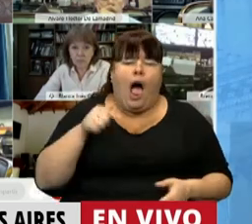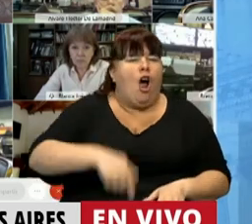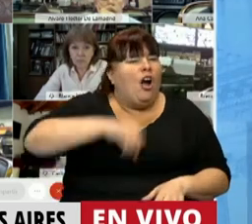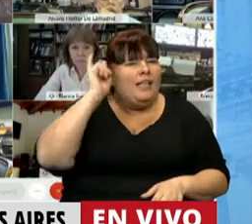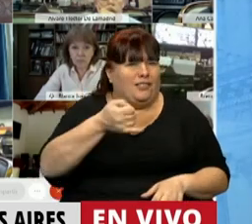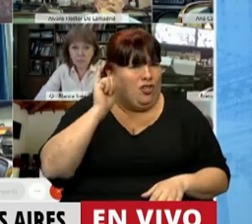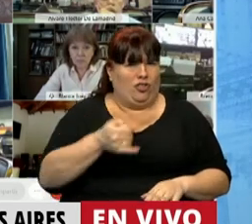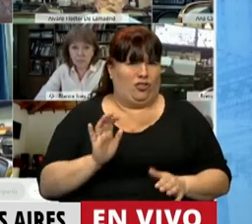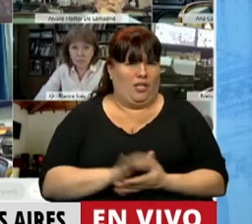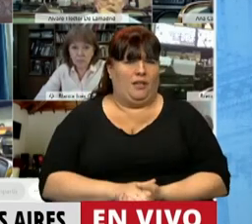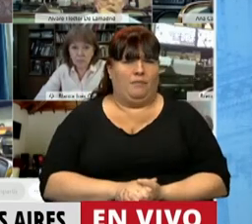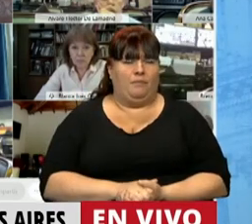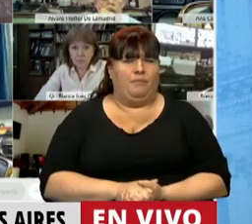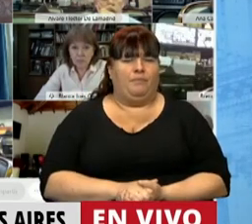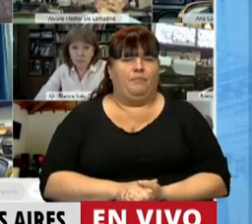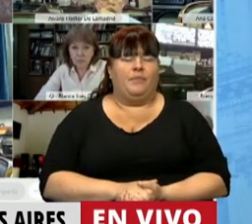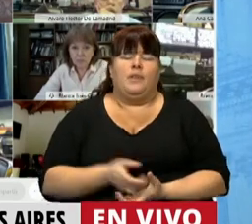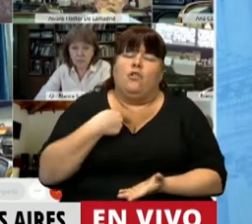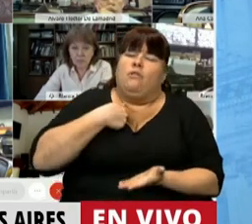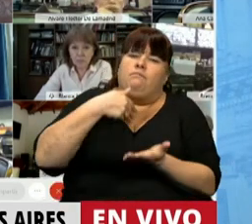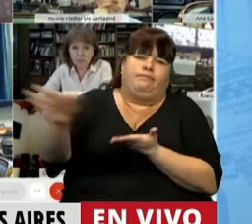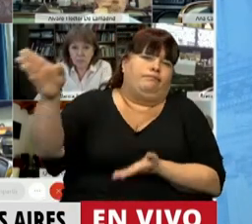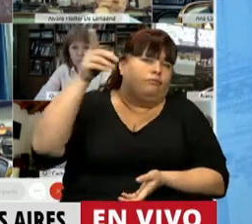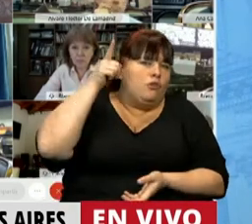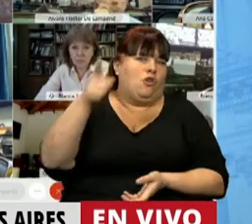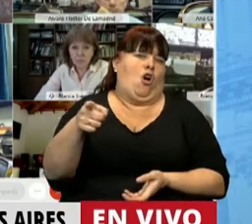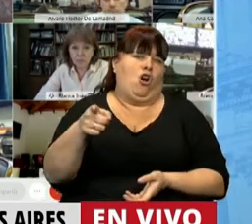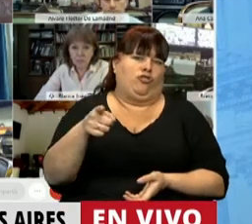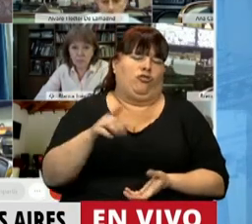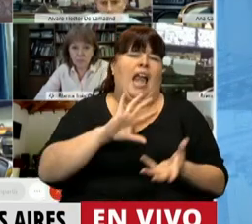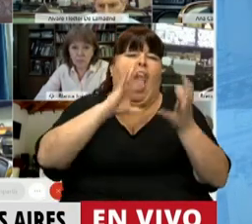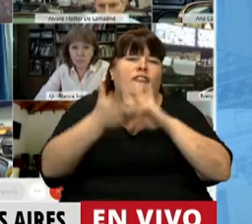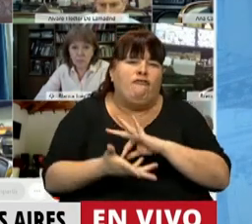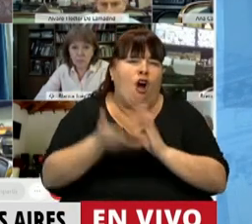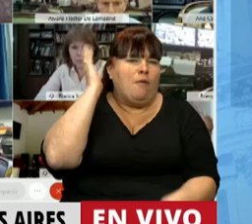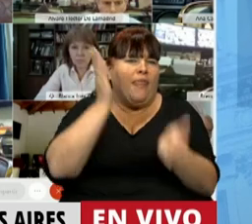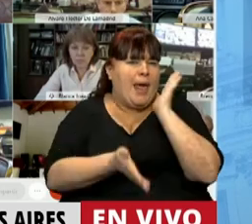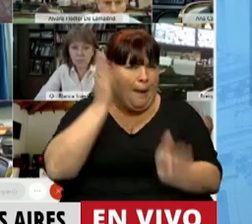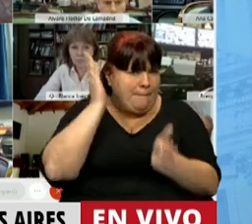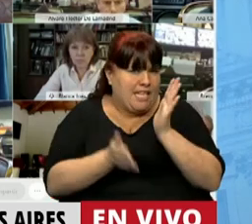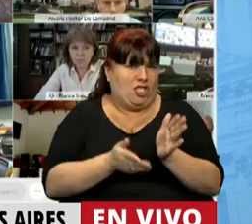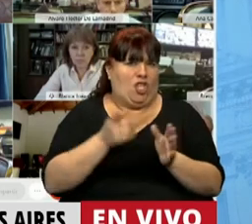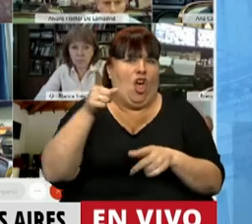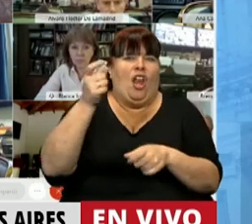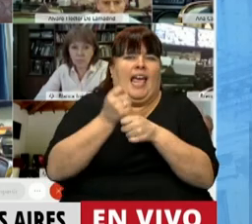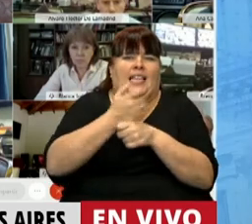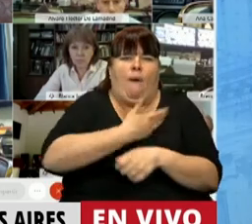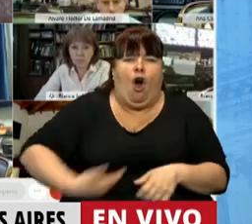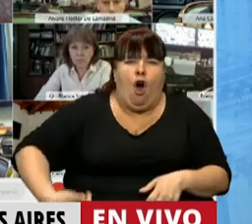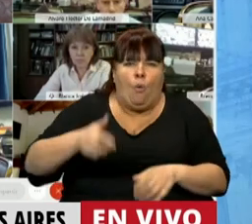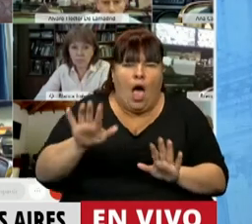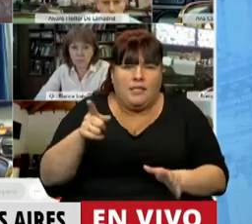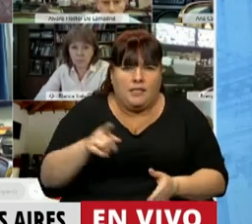más que nunca, el repudio a los métodos represivos con los que se gobierna,